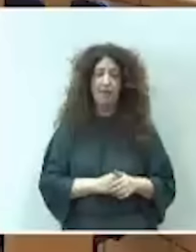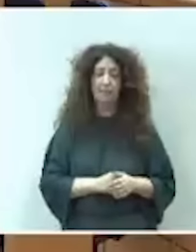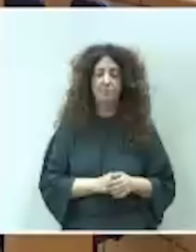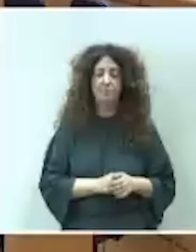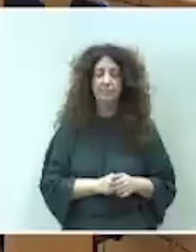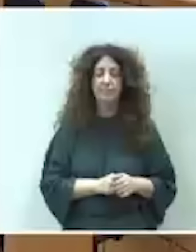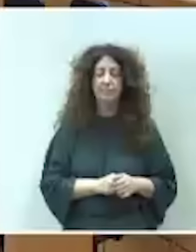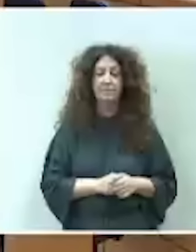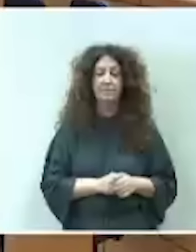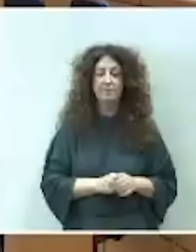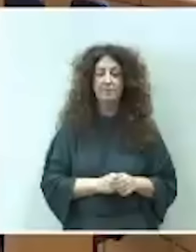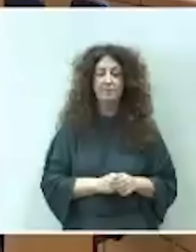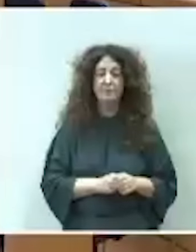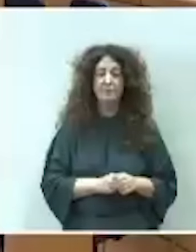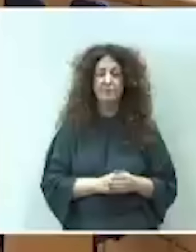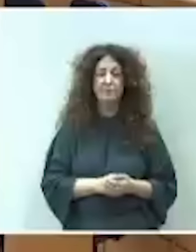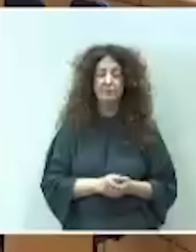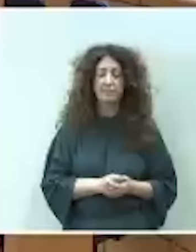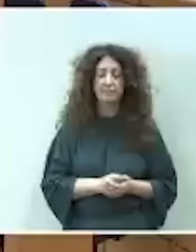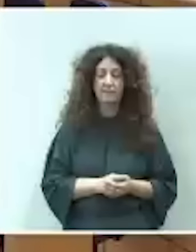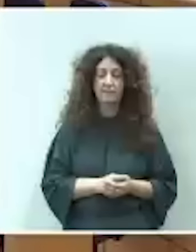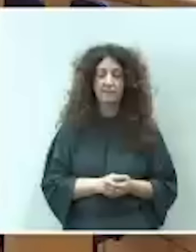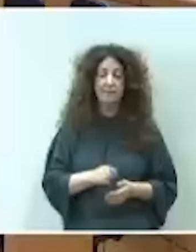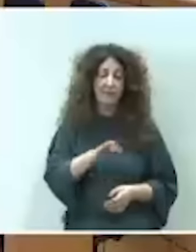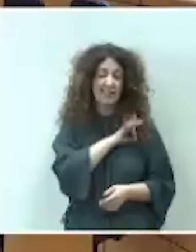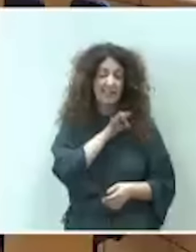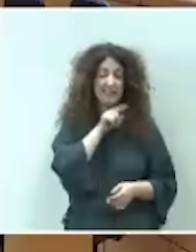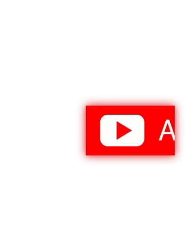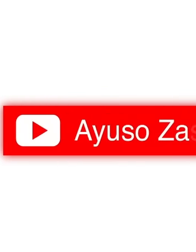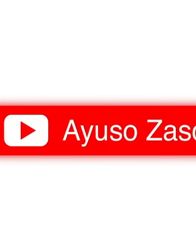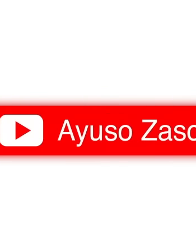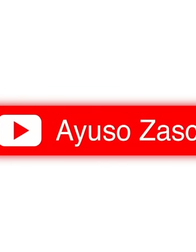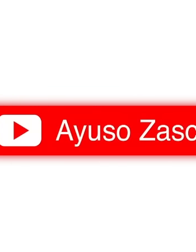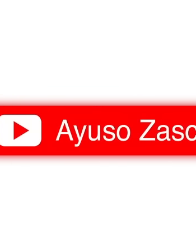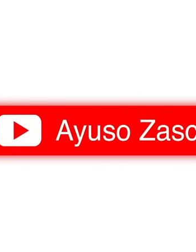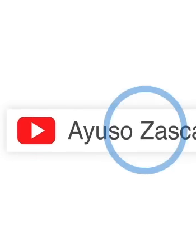Señorías, señorías, ruego guarden silencio.